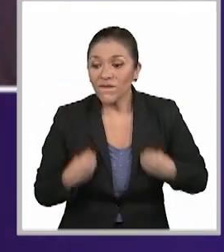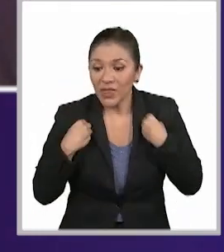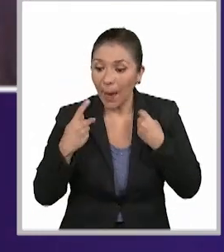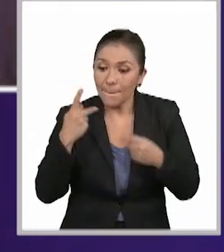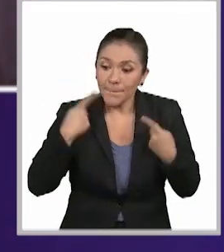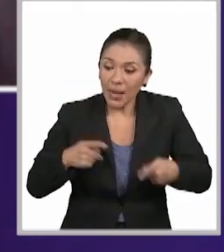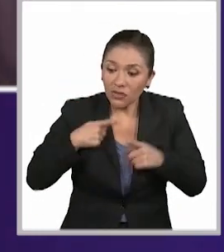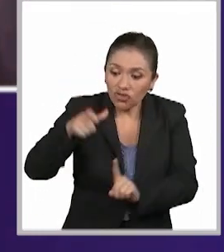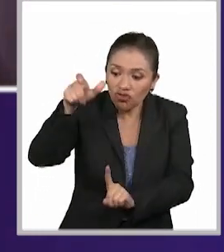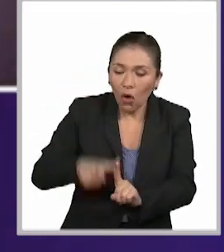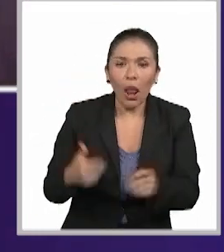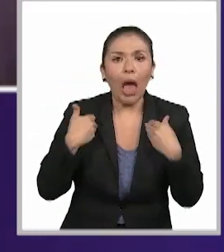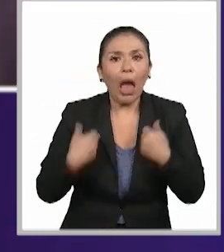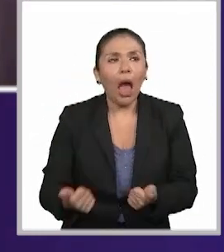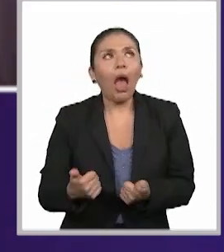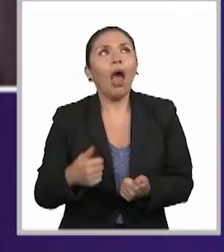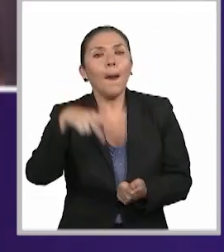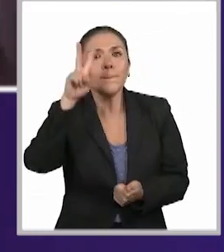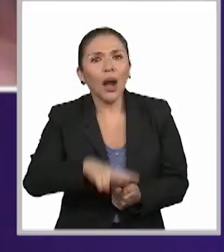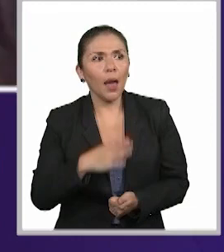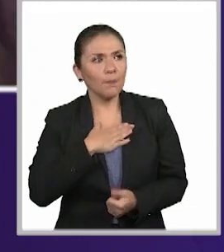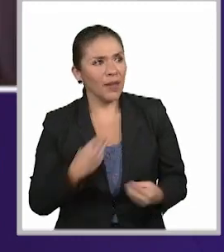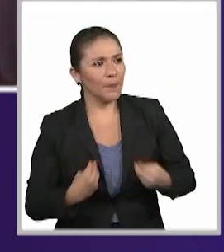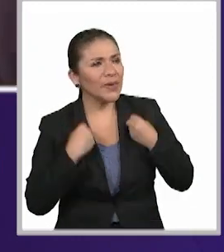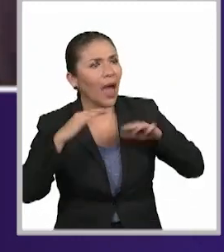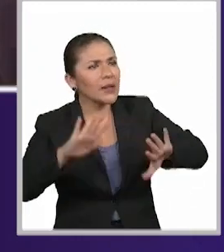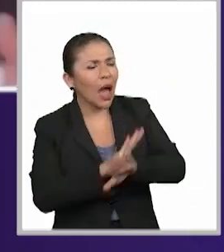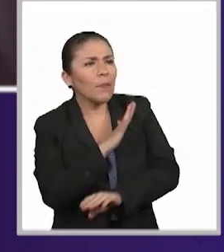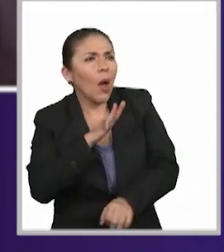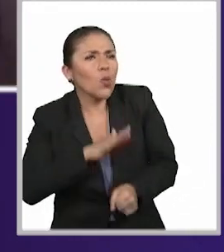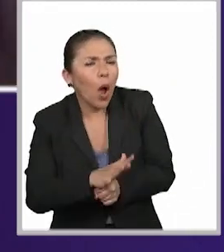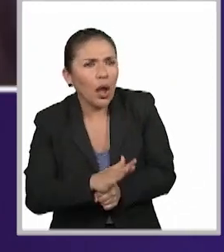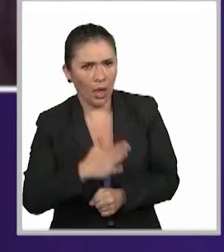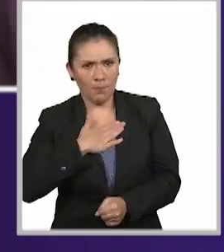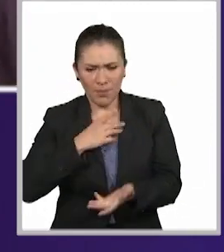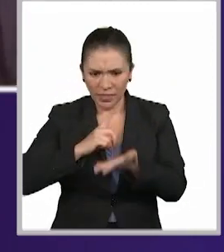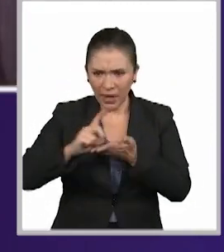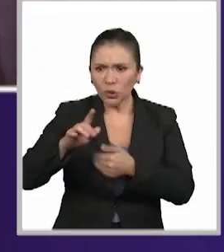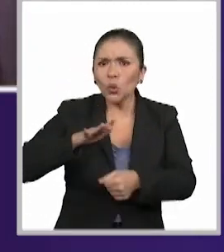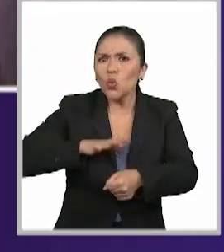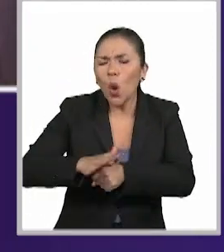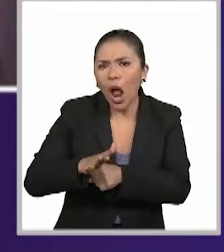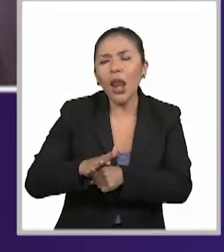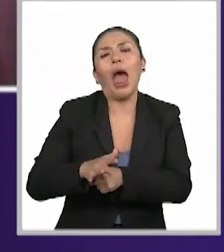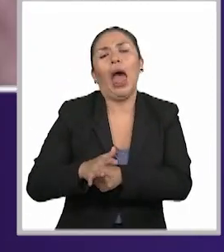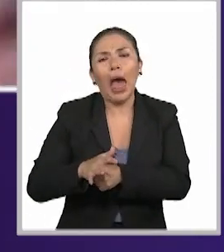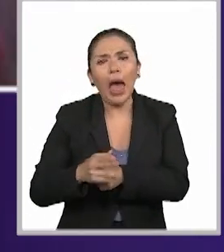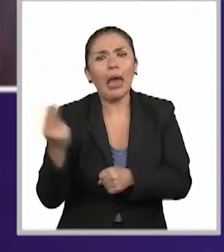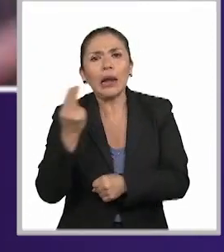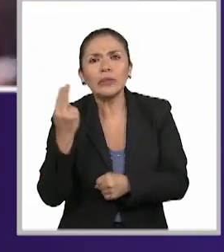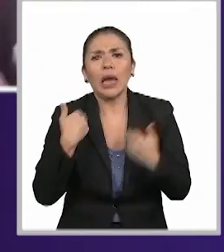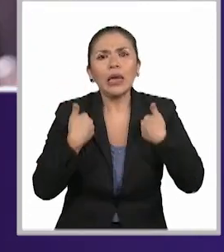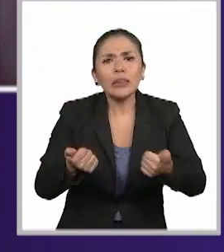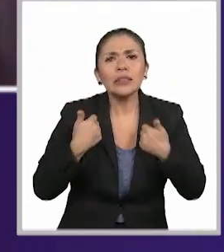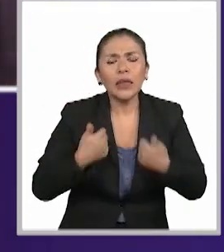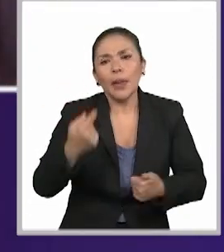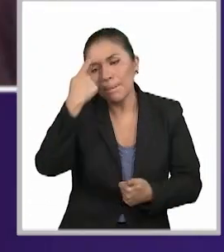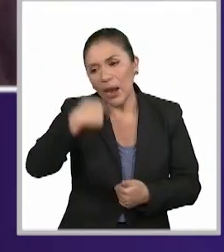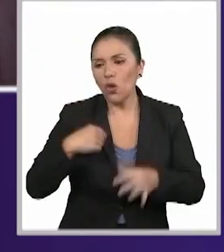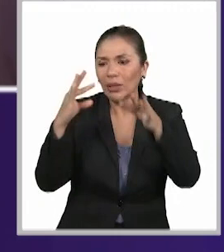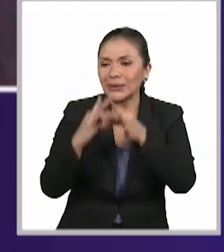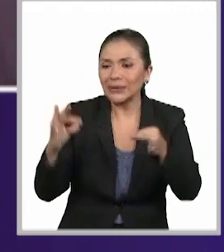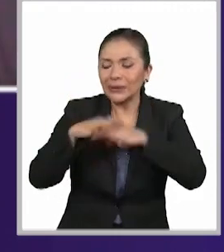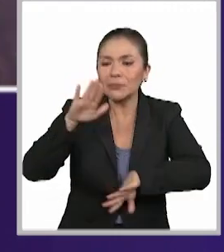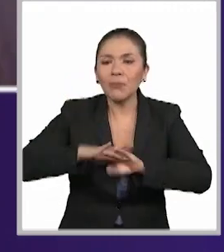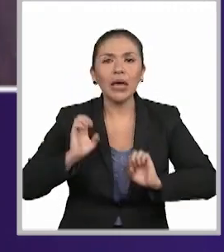vida de esa persona? Que le quede claro qué va a cambiar en su vida, qué derechos nuevos está adquiriendo, o tal vez no nuevos, pero cómo